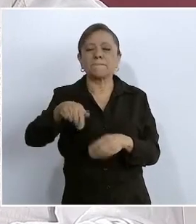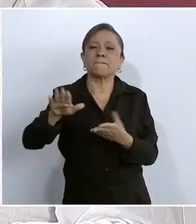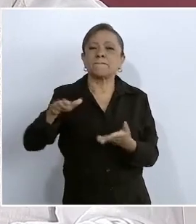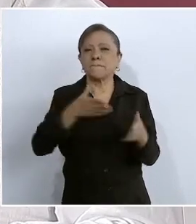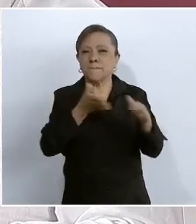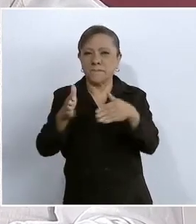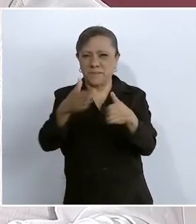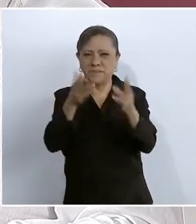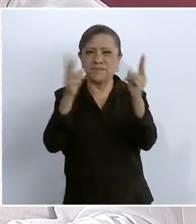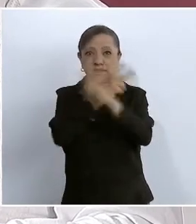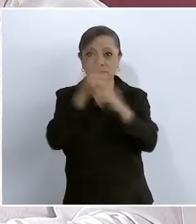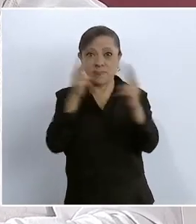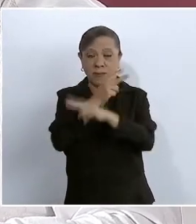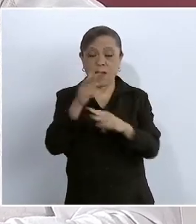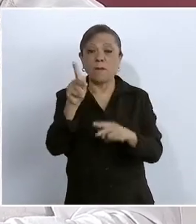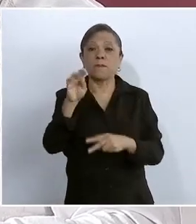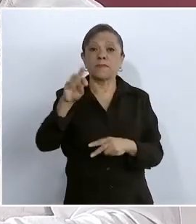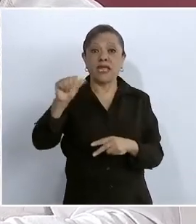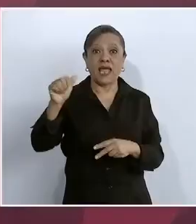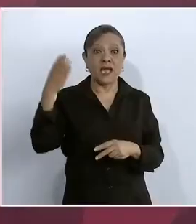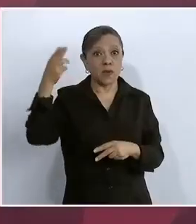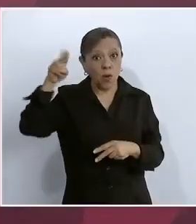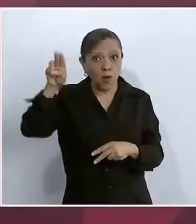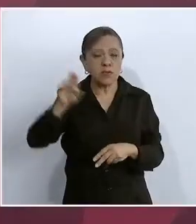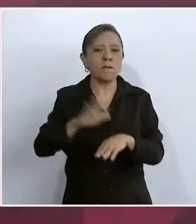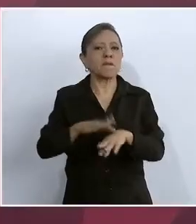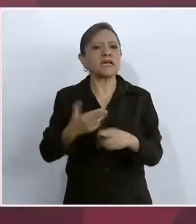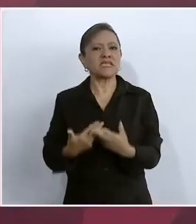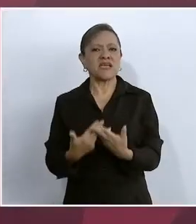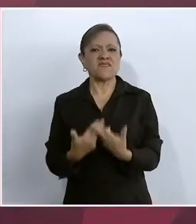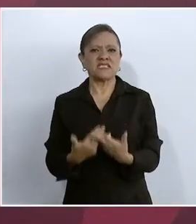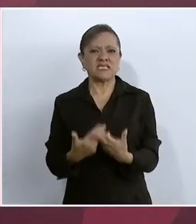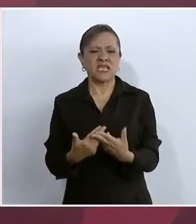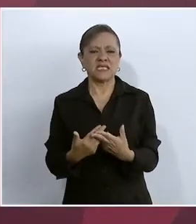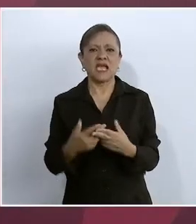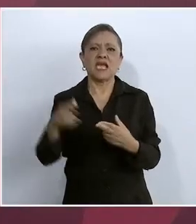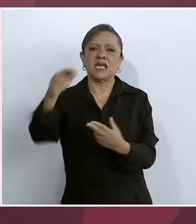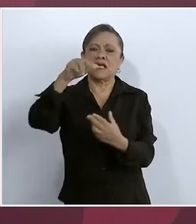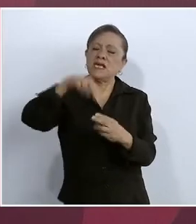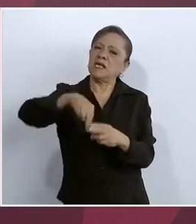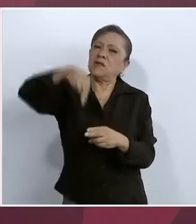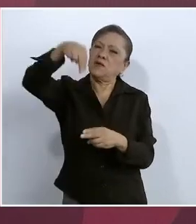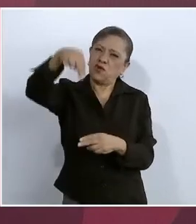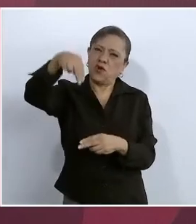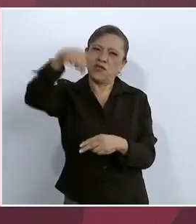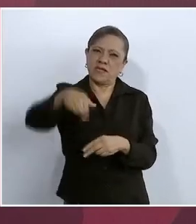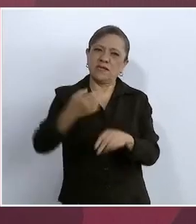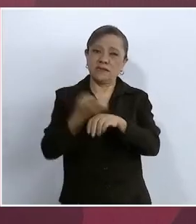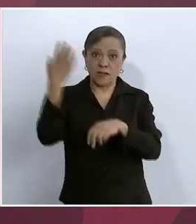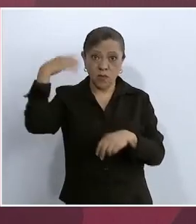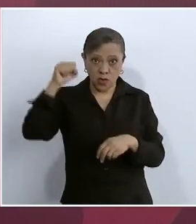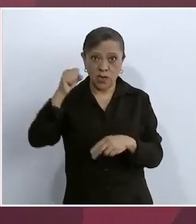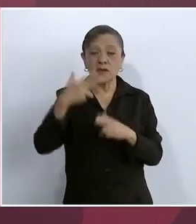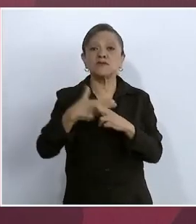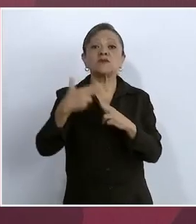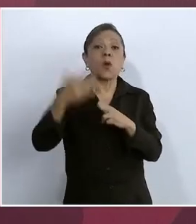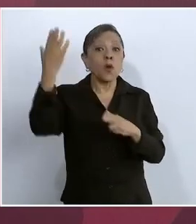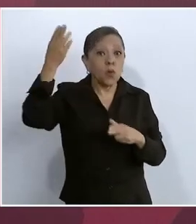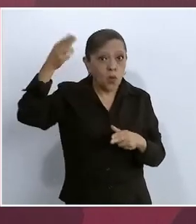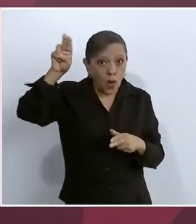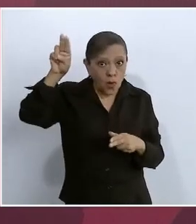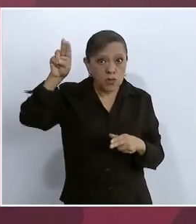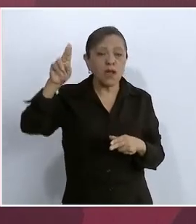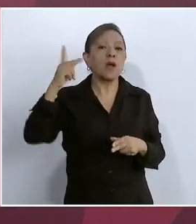forma más eficiente la parte norte del Estado de Morelos, desde la ciudad de Cuernavaca y hasta Cuautla. Este importante proyecto